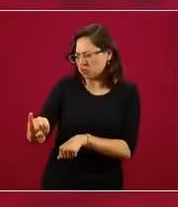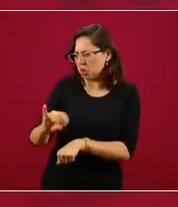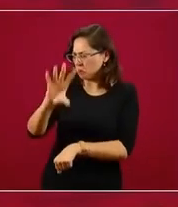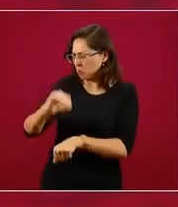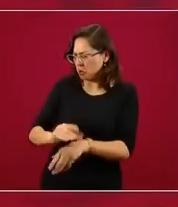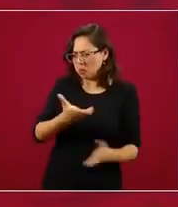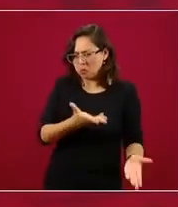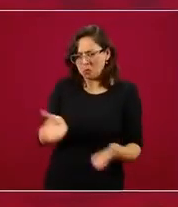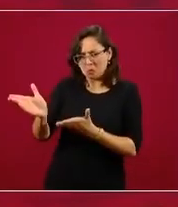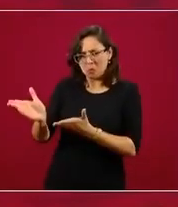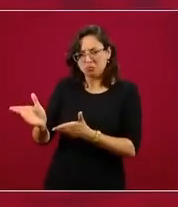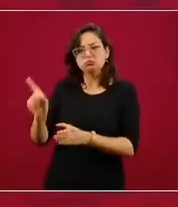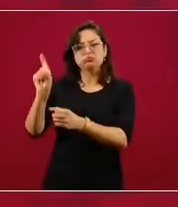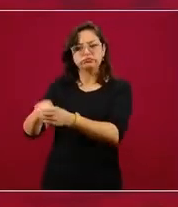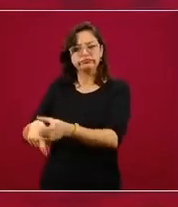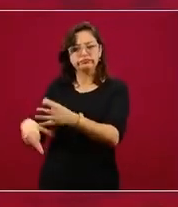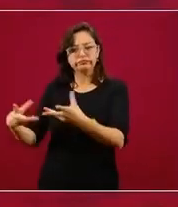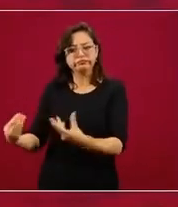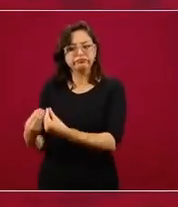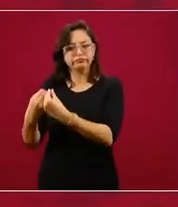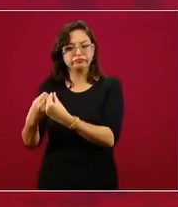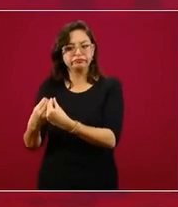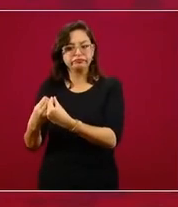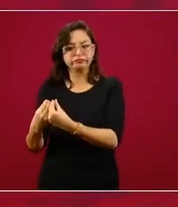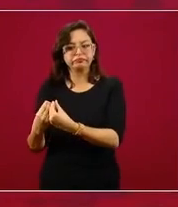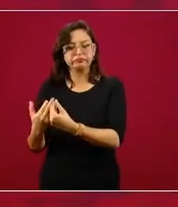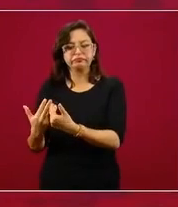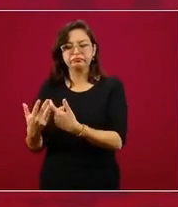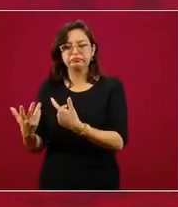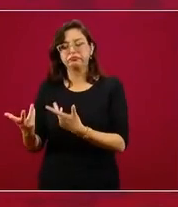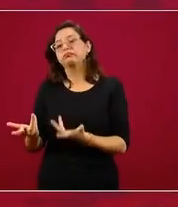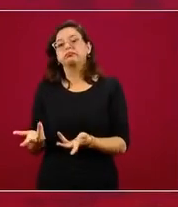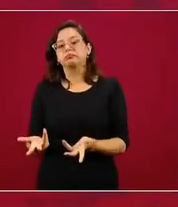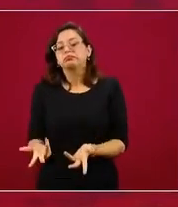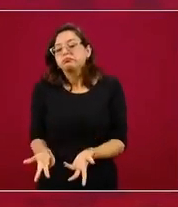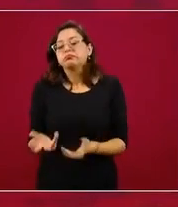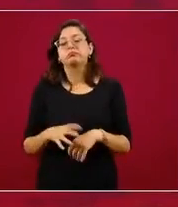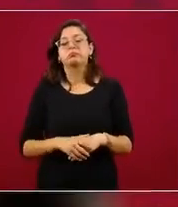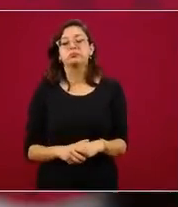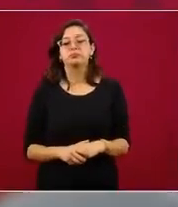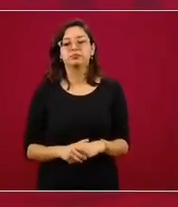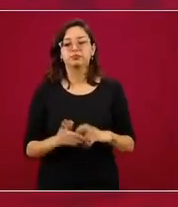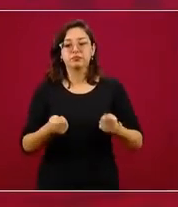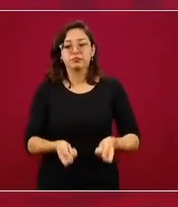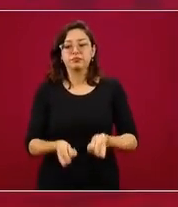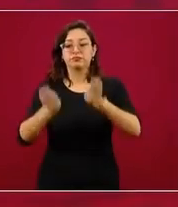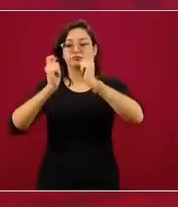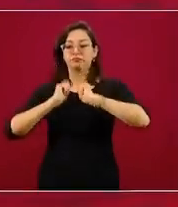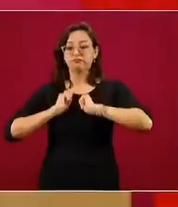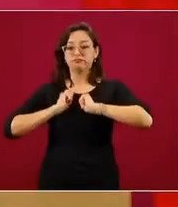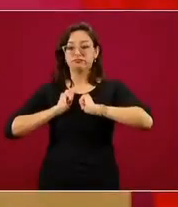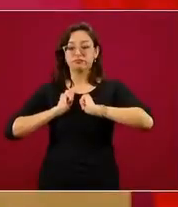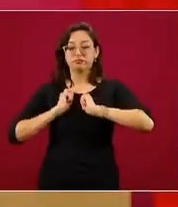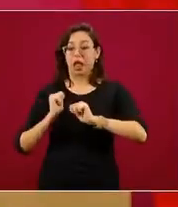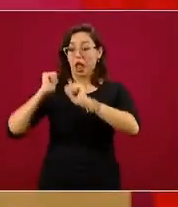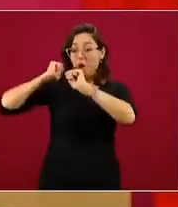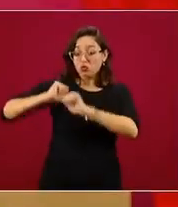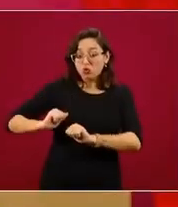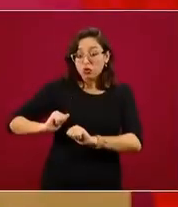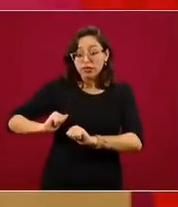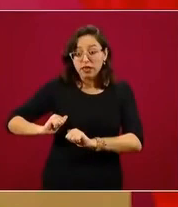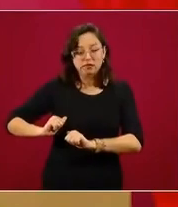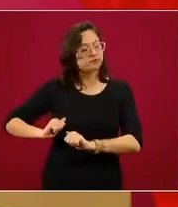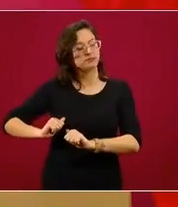el beneplácito se incorporan a las correspondientes personas. Es un encargo, no es un cargo, no